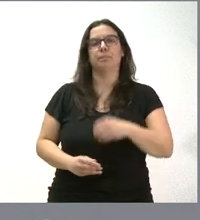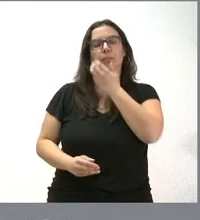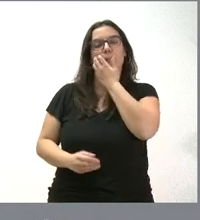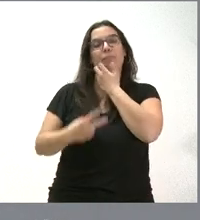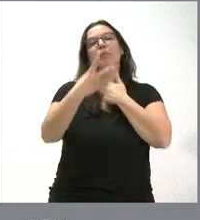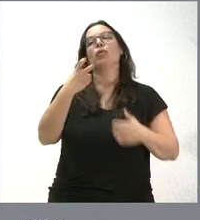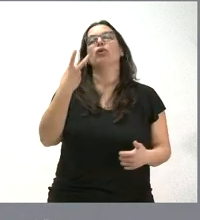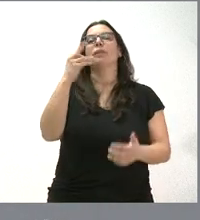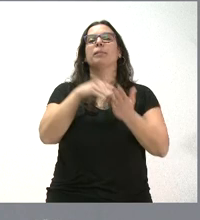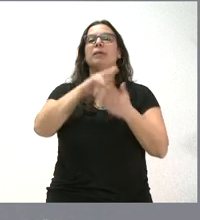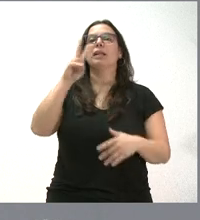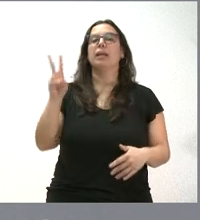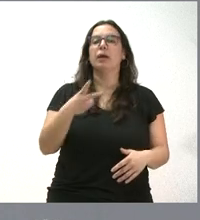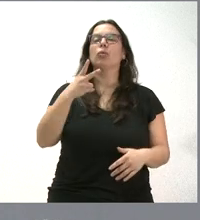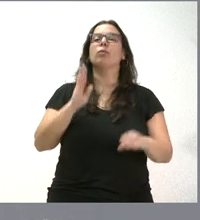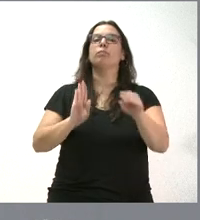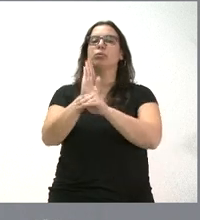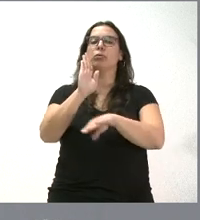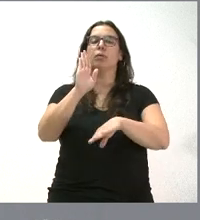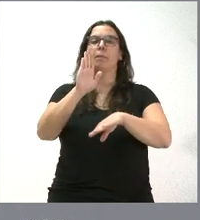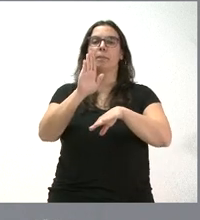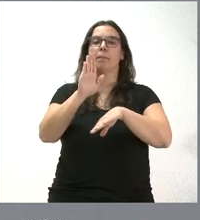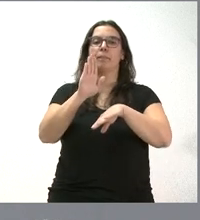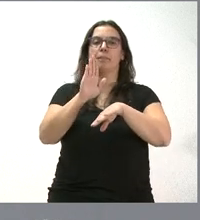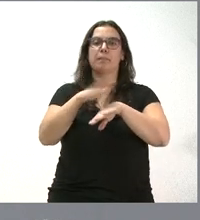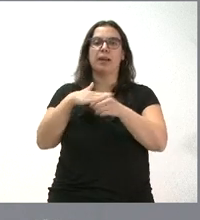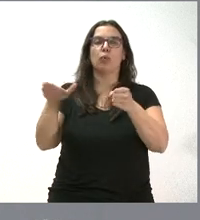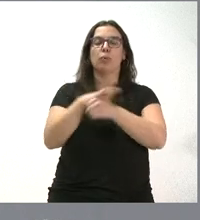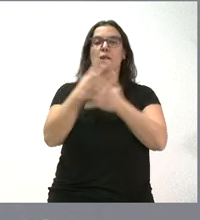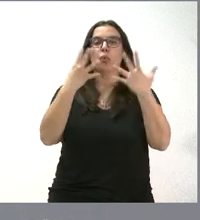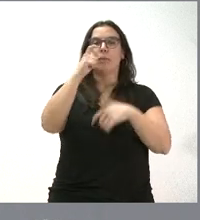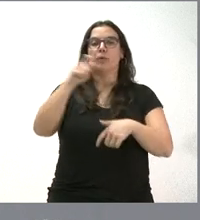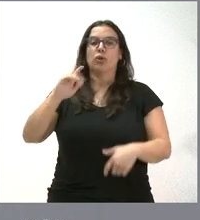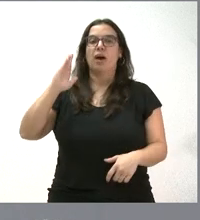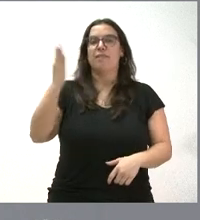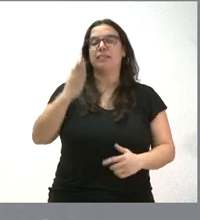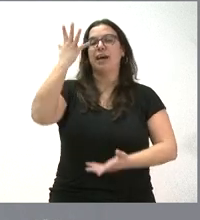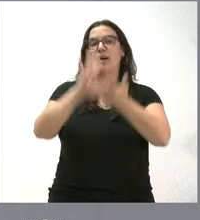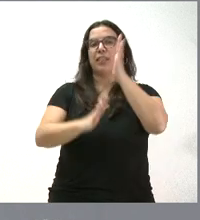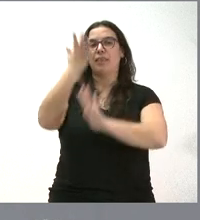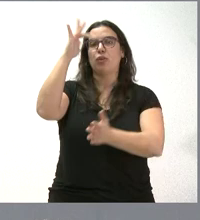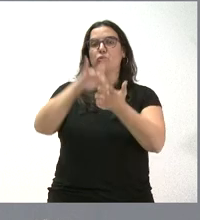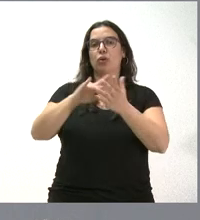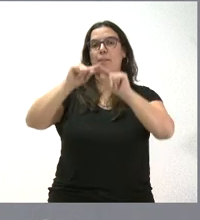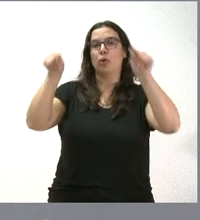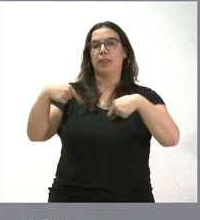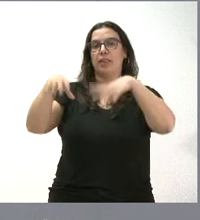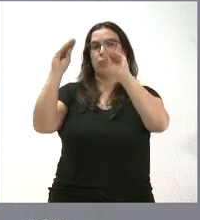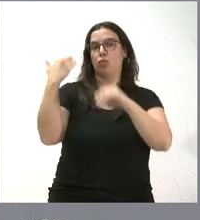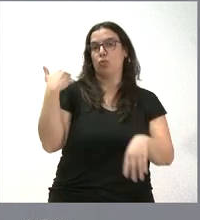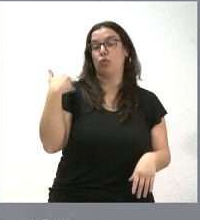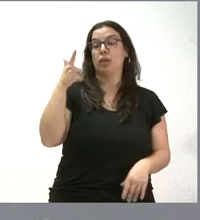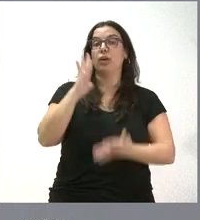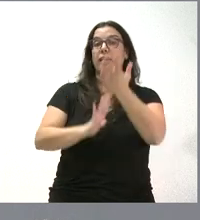220.000 euros es la cantidad que se destina a subvencionar a nueve danificados por los incendios forestales que tuvieron lugar en la provincia de Burgos. Son